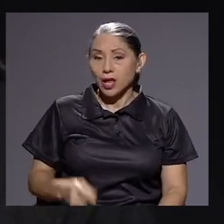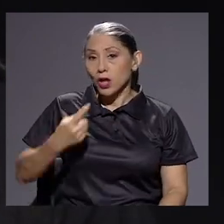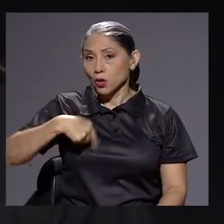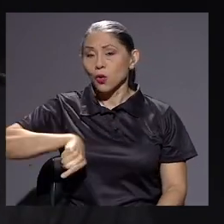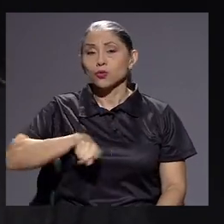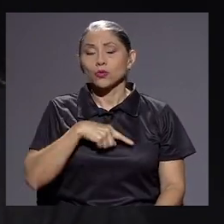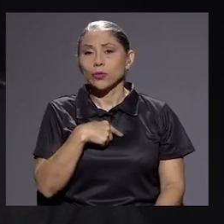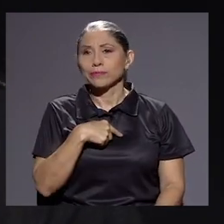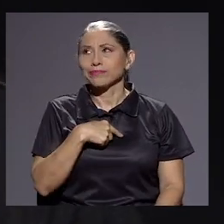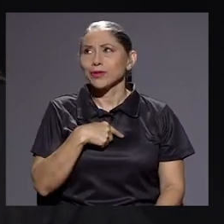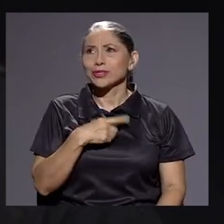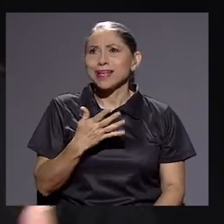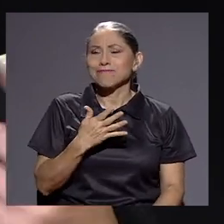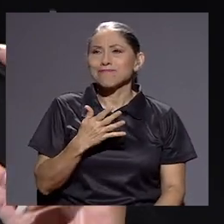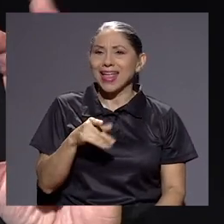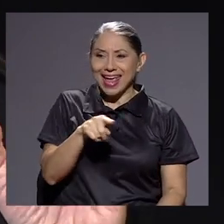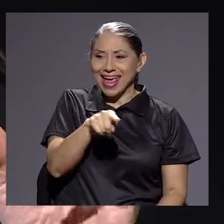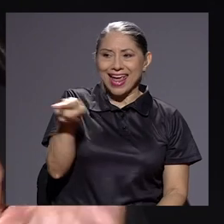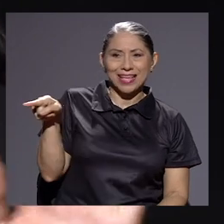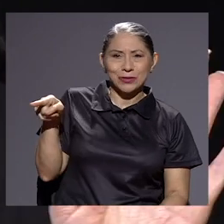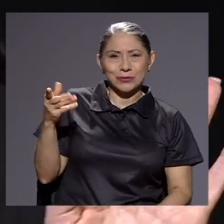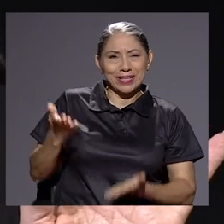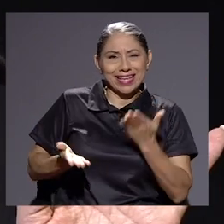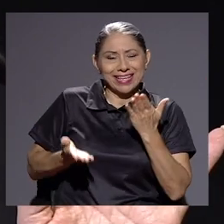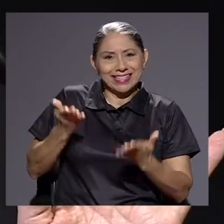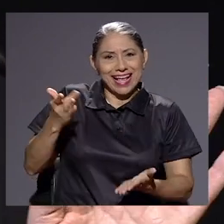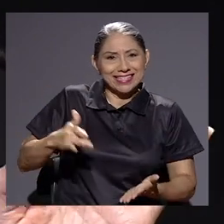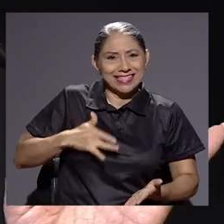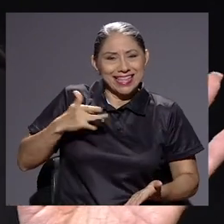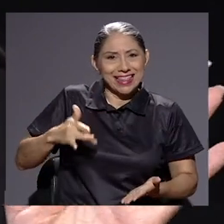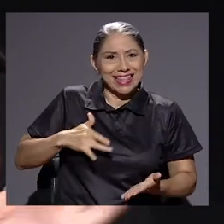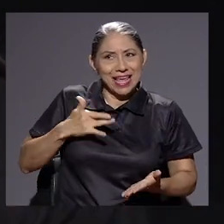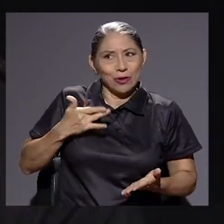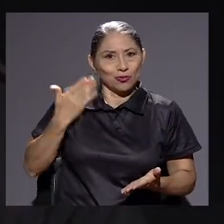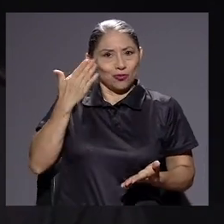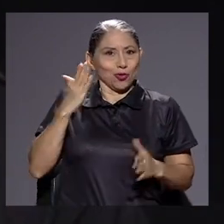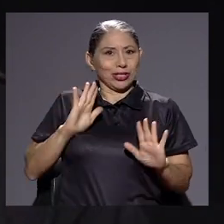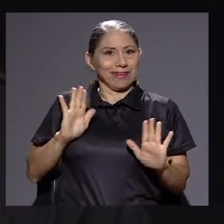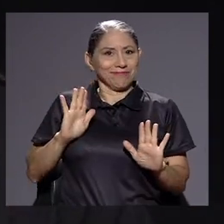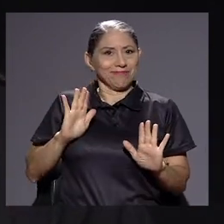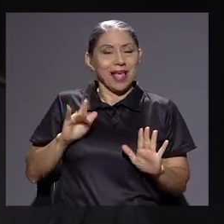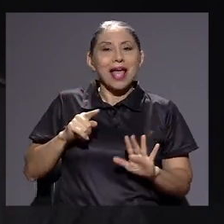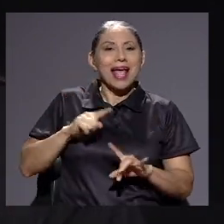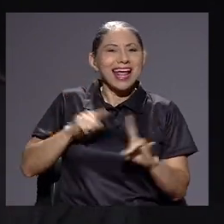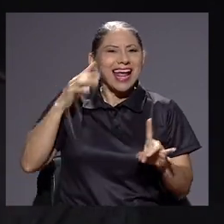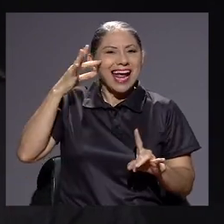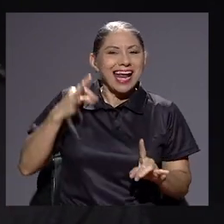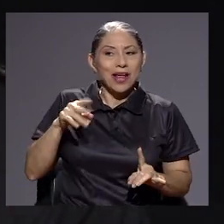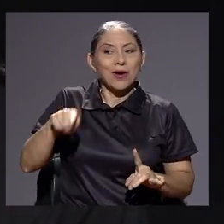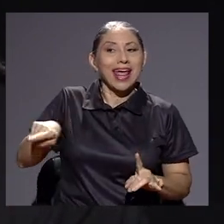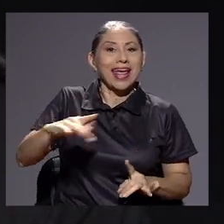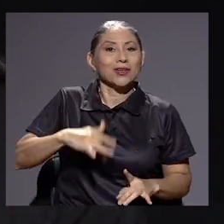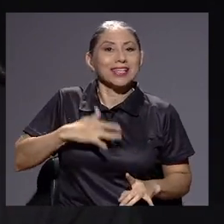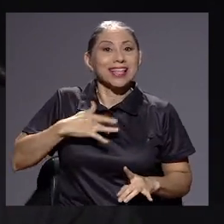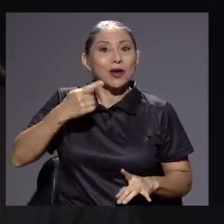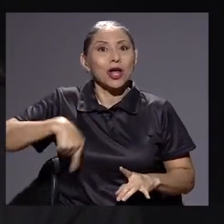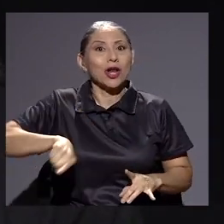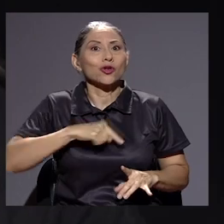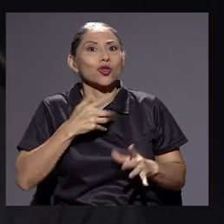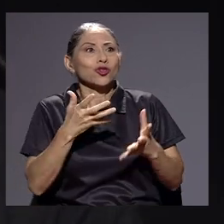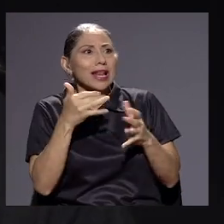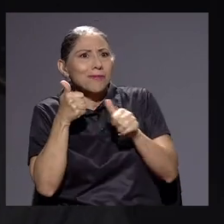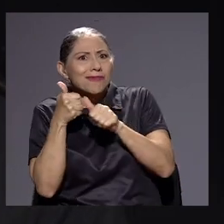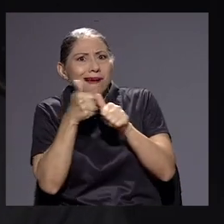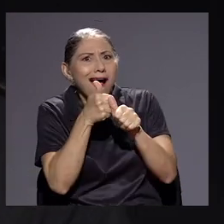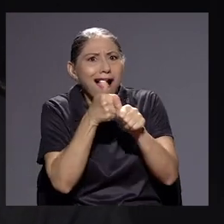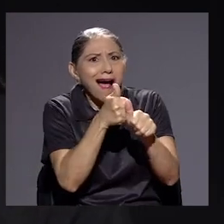estamos, ellos sintieron quizás, y no lo voy a saber, lo puedo saber, que íbamos contra los grandes contribuyentes